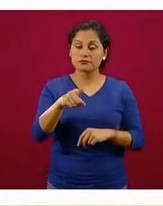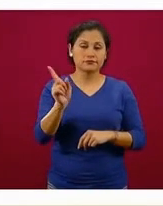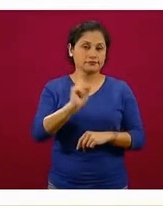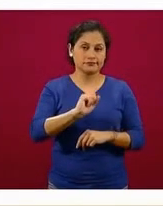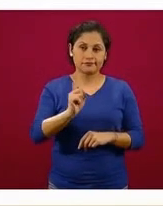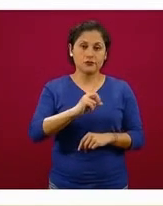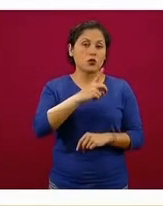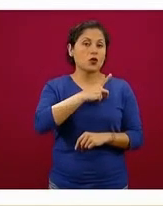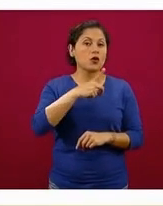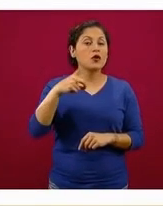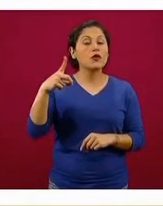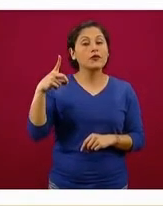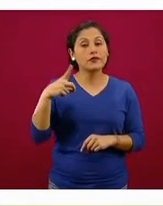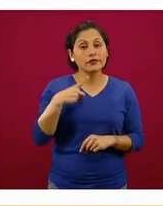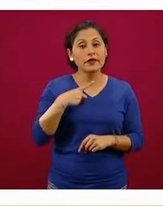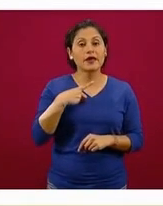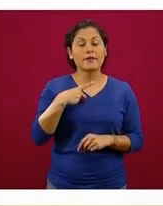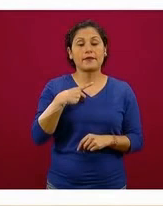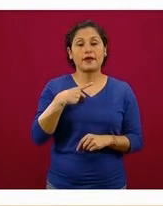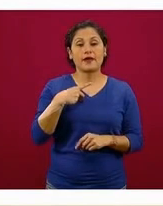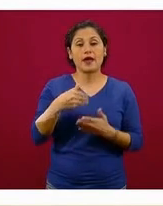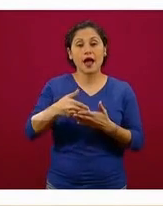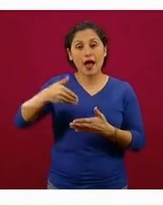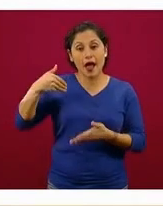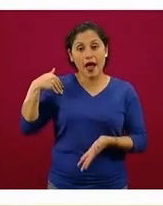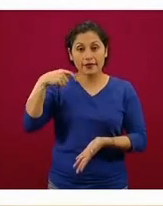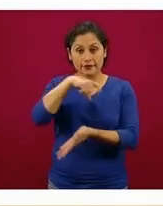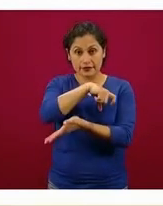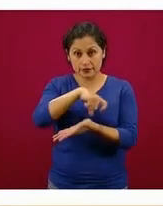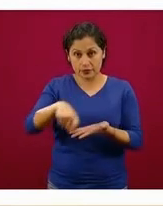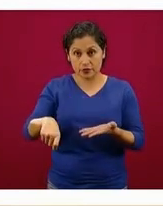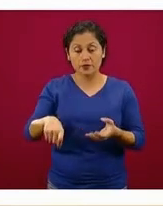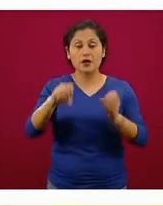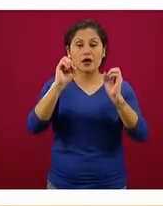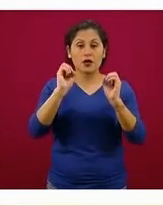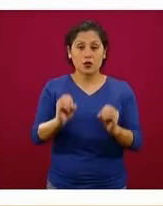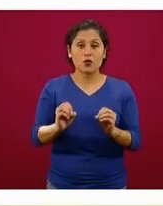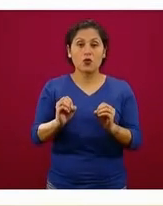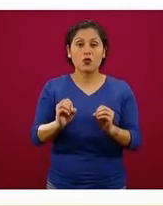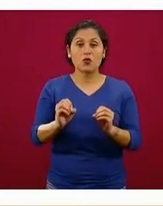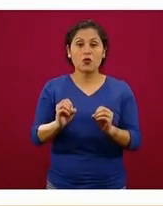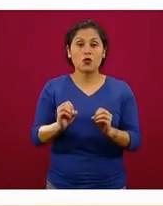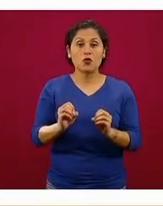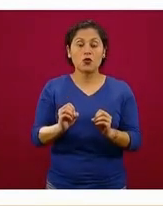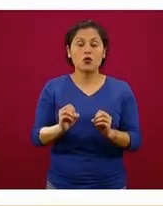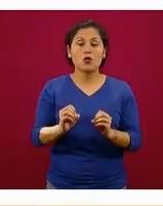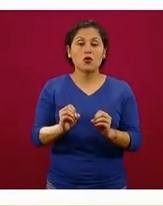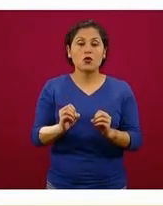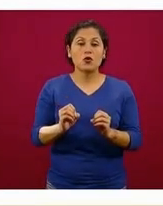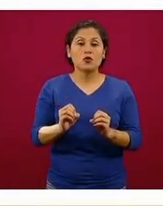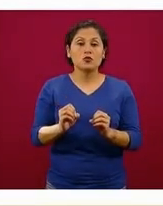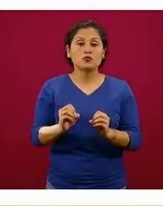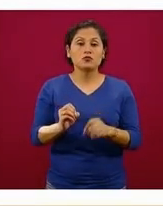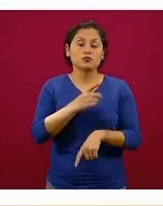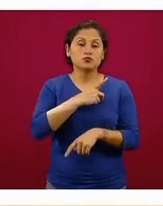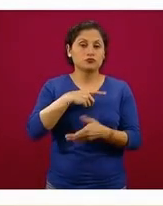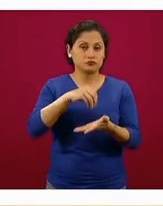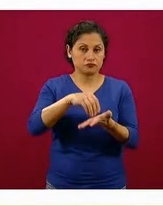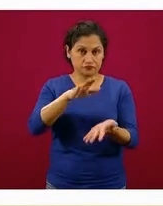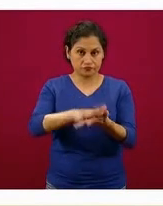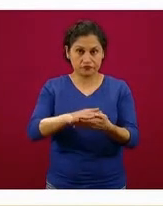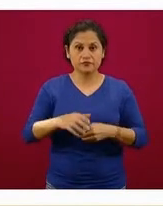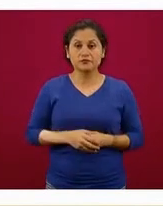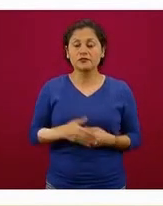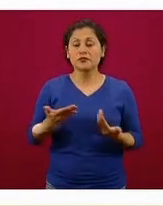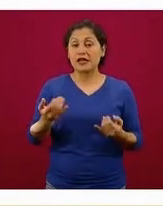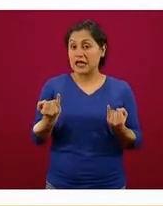esperen a que la gente los demande en el momento de llegada en la fila. Los centros